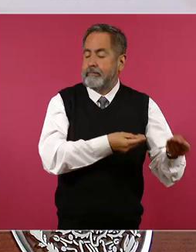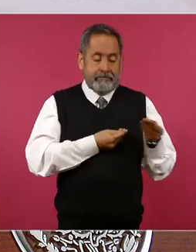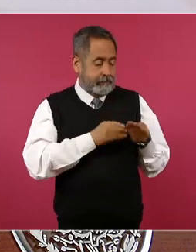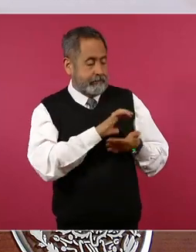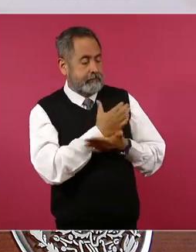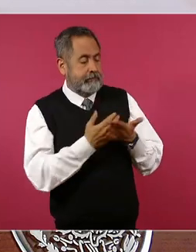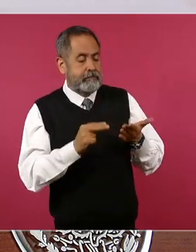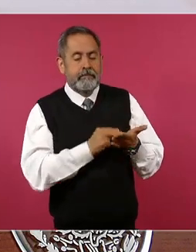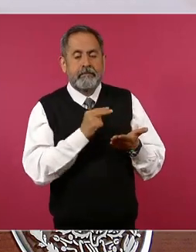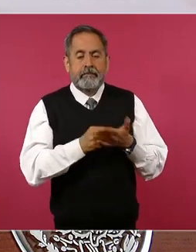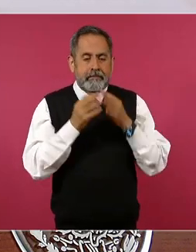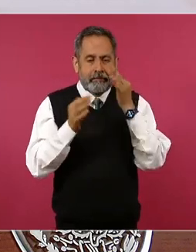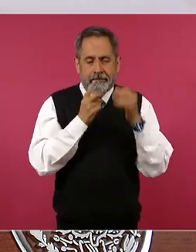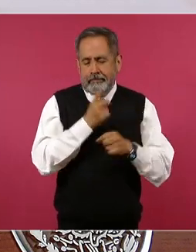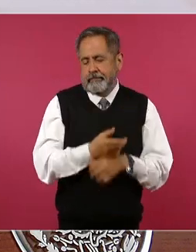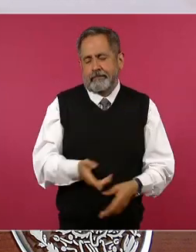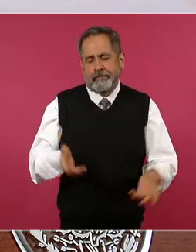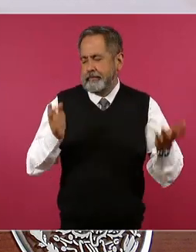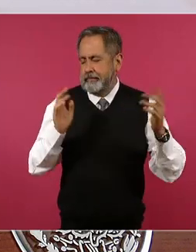aunque